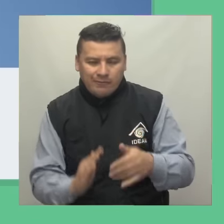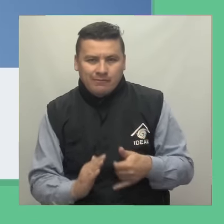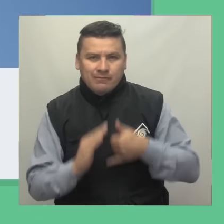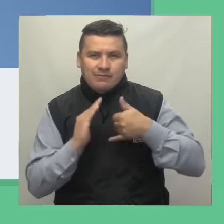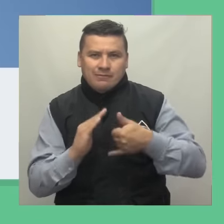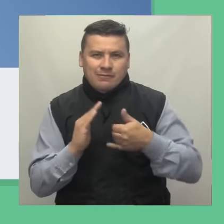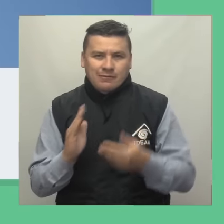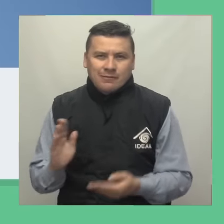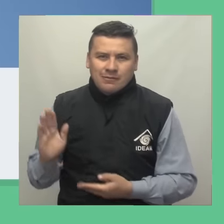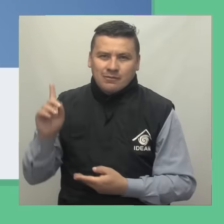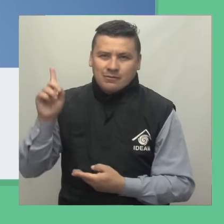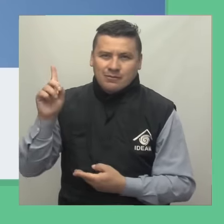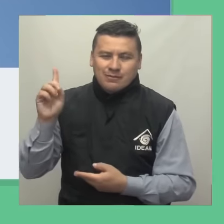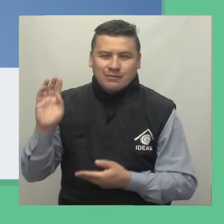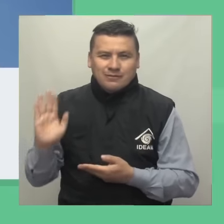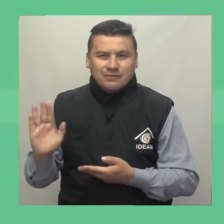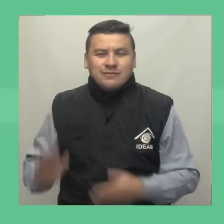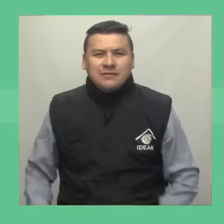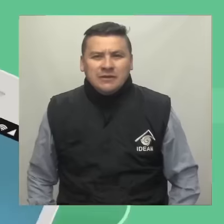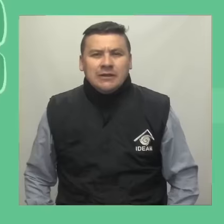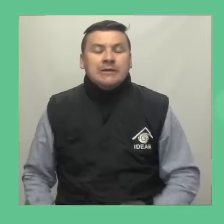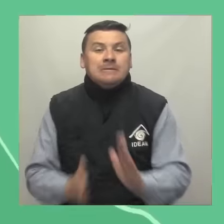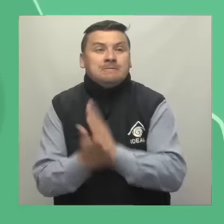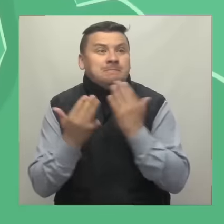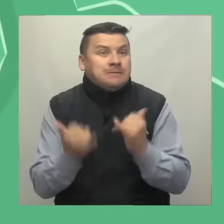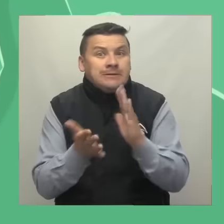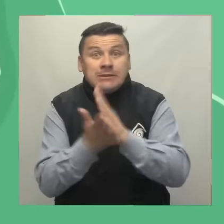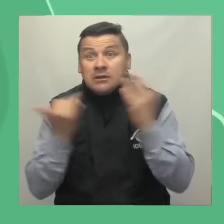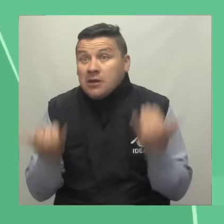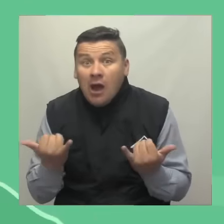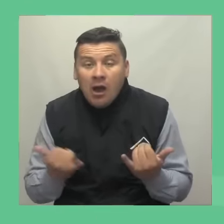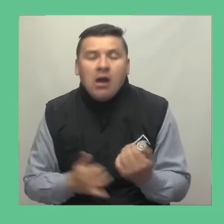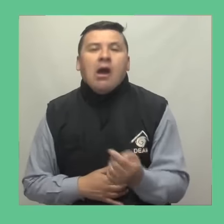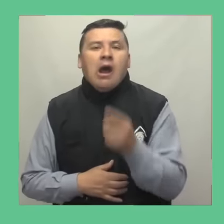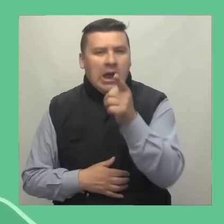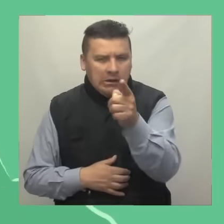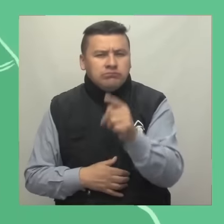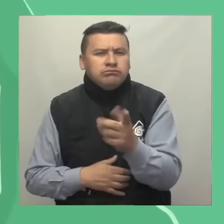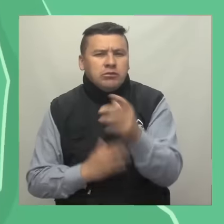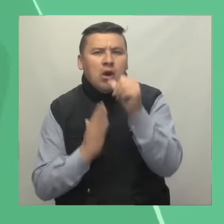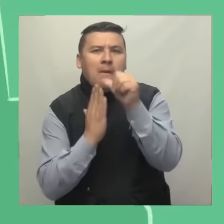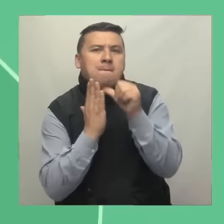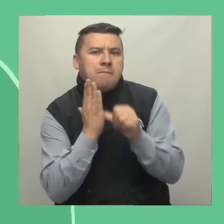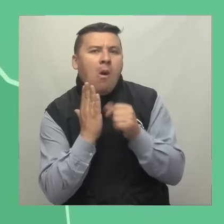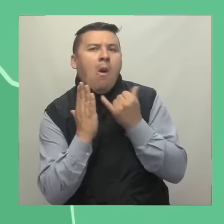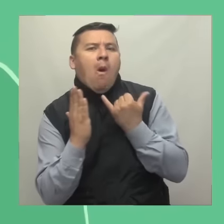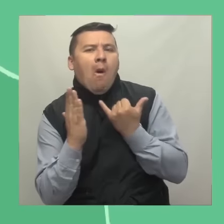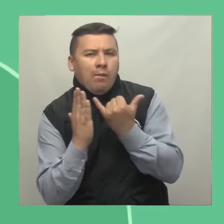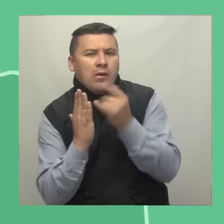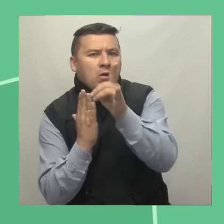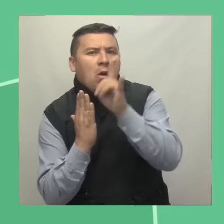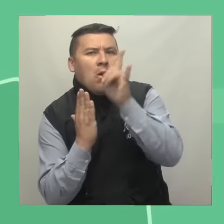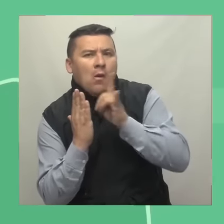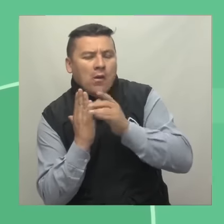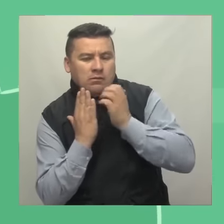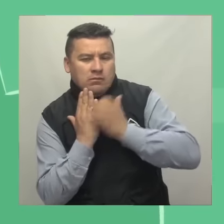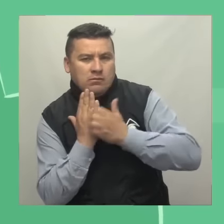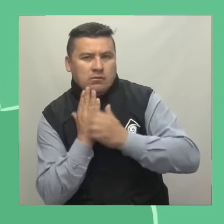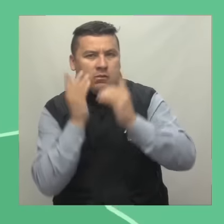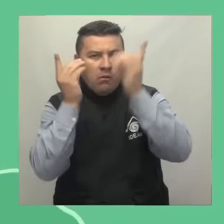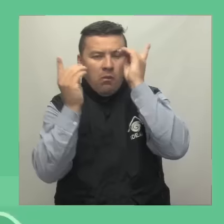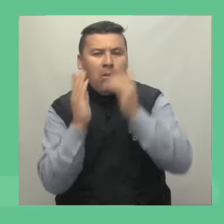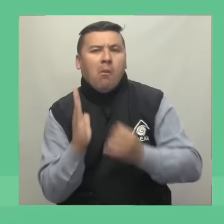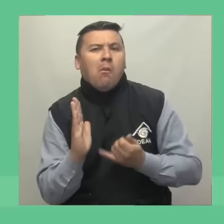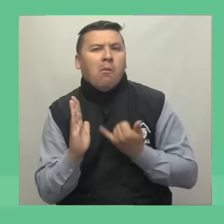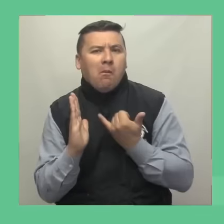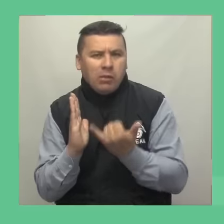.ideam.gov.co Y para estar informado al instante, descarga nuestra aplicación Mi Pronóstico desde Google Play o